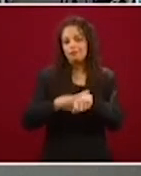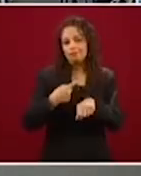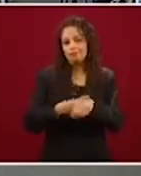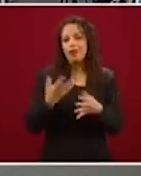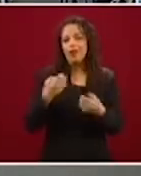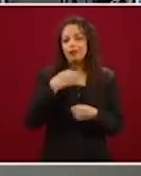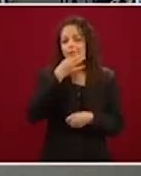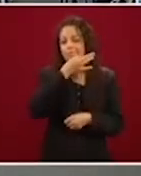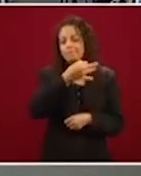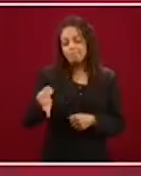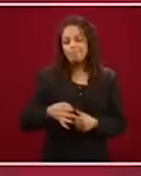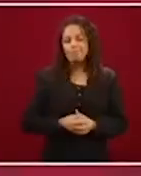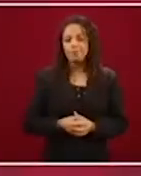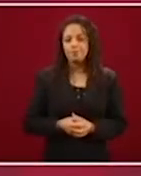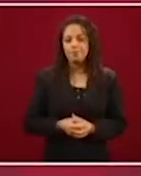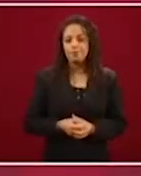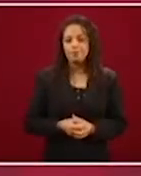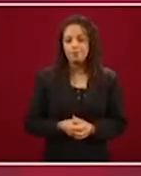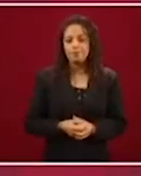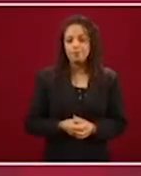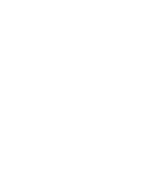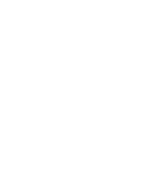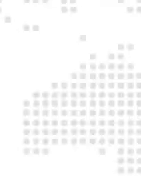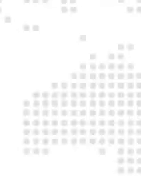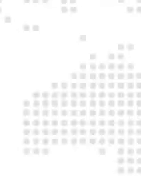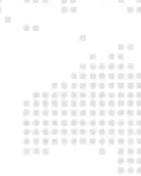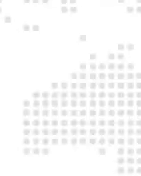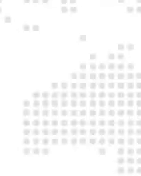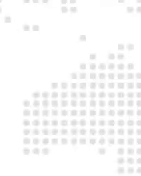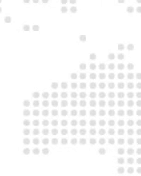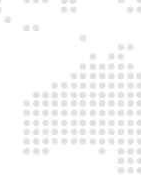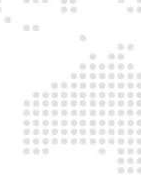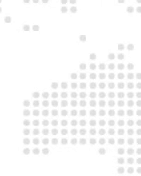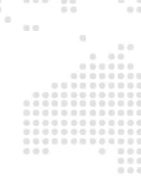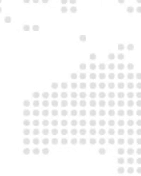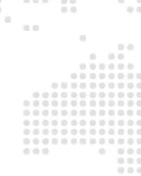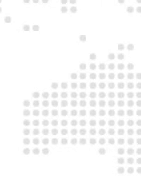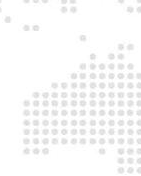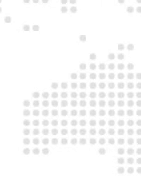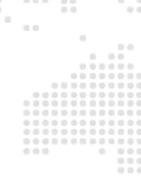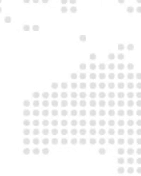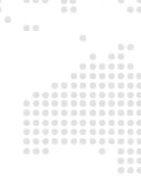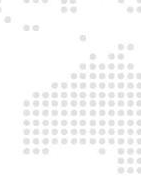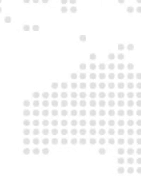Hasta ayer esa era la situación. Gracias, señor. Gracias, señor. Gracias, Gracias. Gracias,